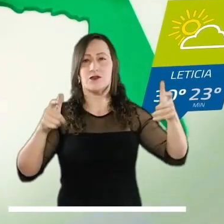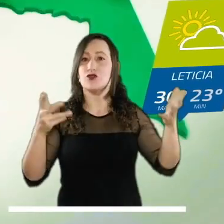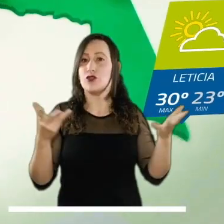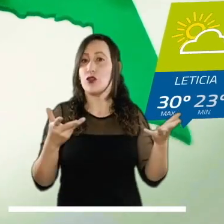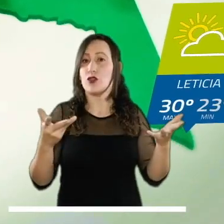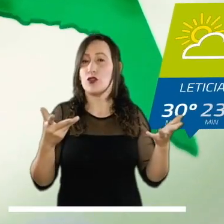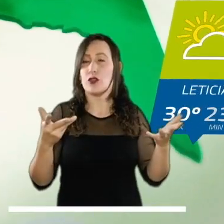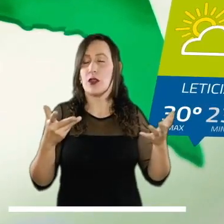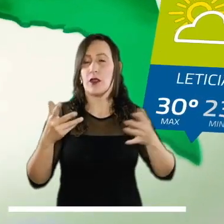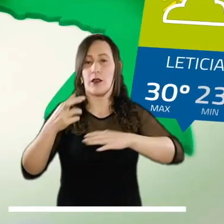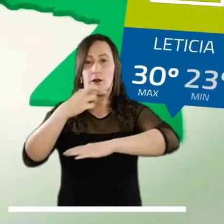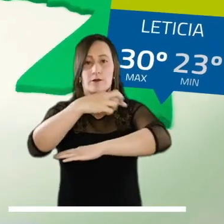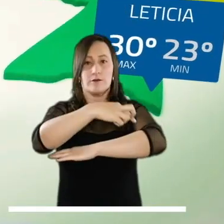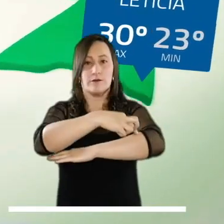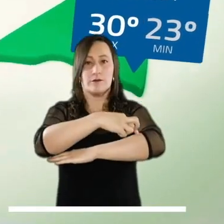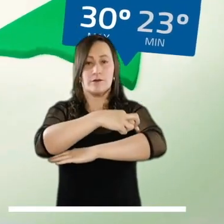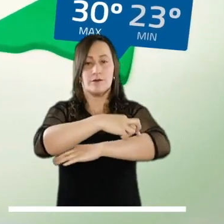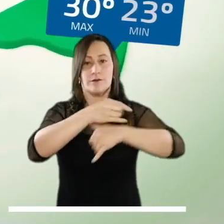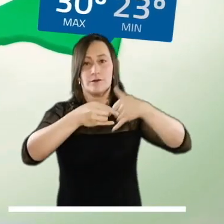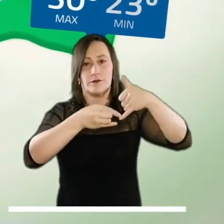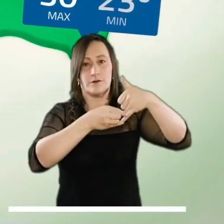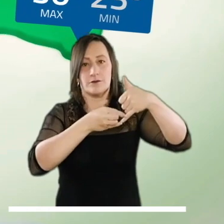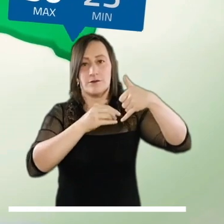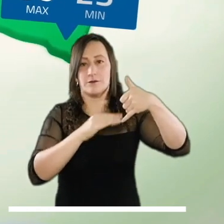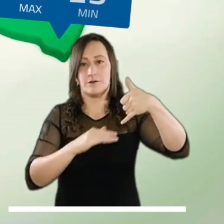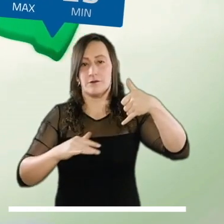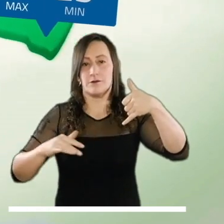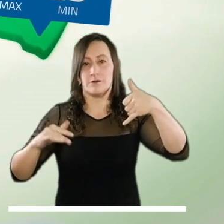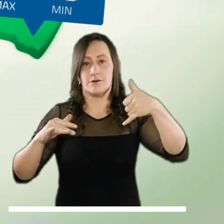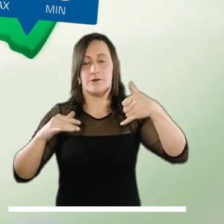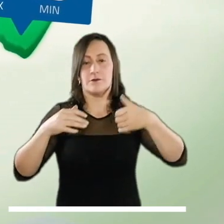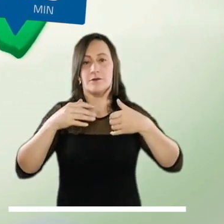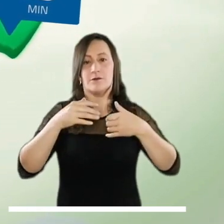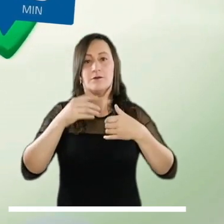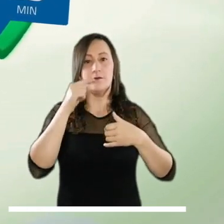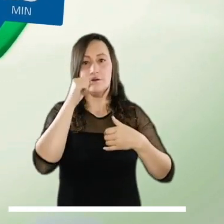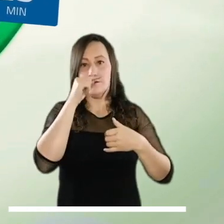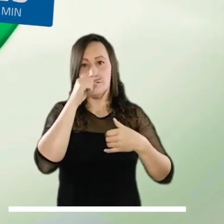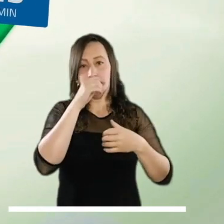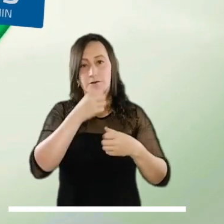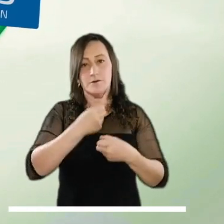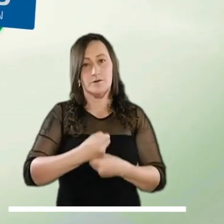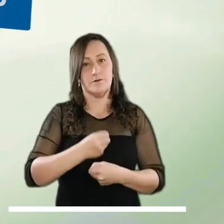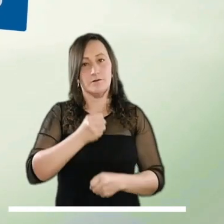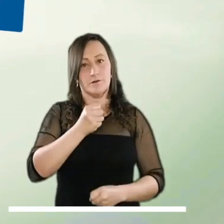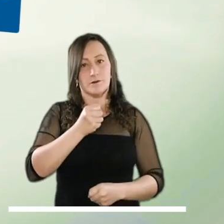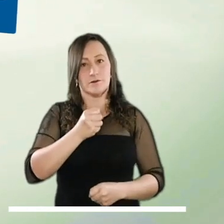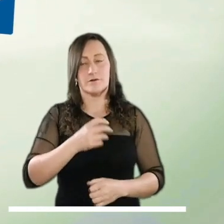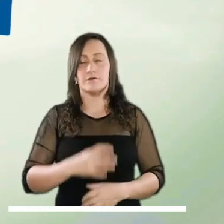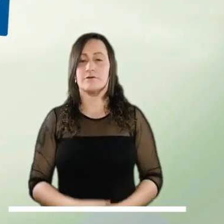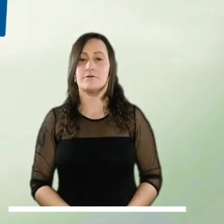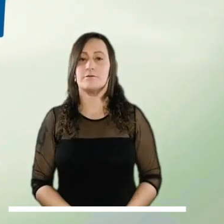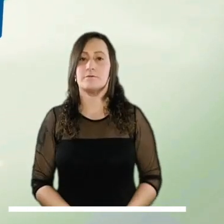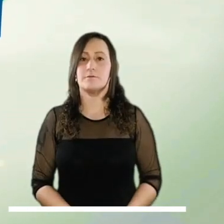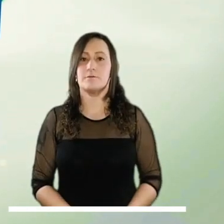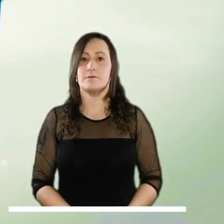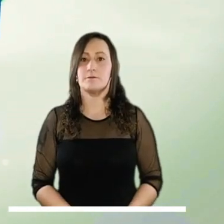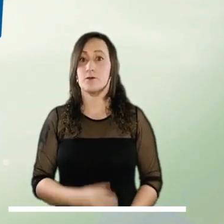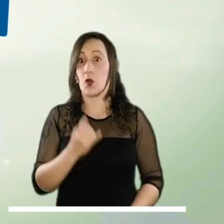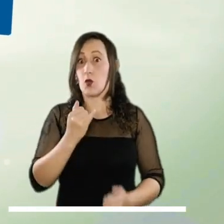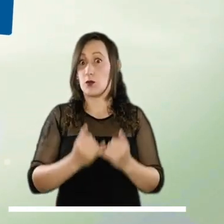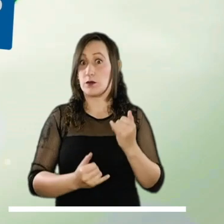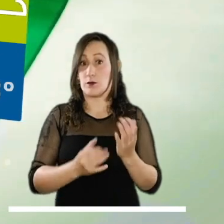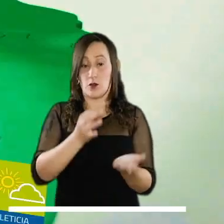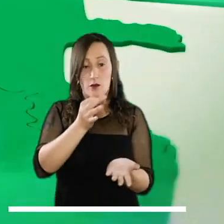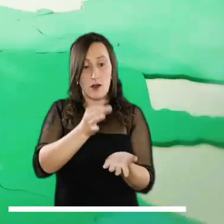las nubes y las precipitaciones se esperan en amplios sectores de la región, las más importantes en Putumayo, Guainía, Amazonas y